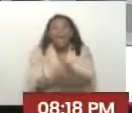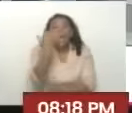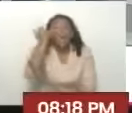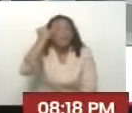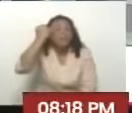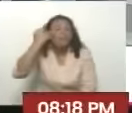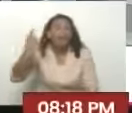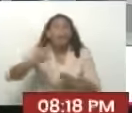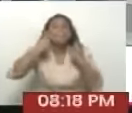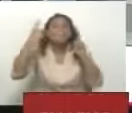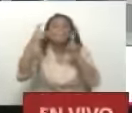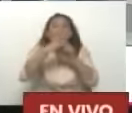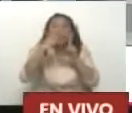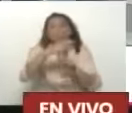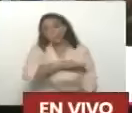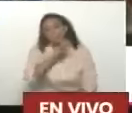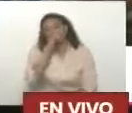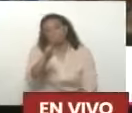Solo él